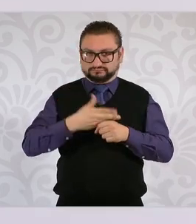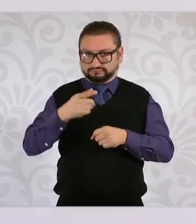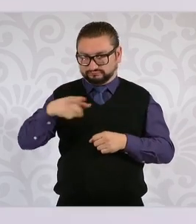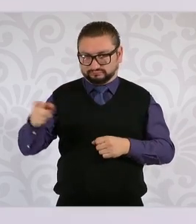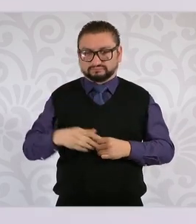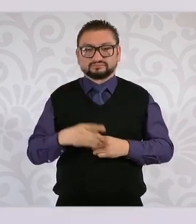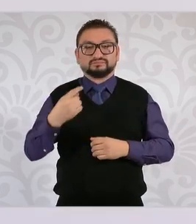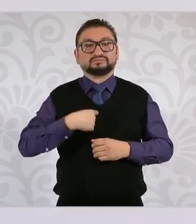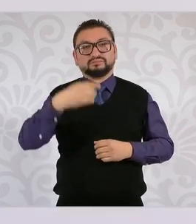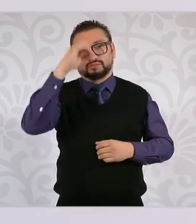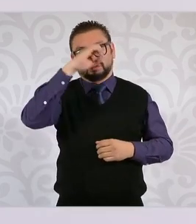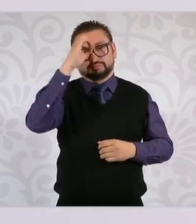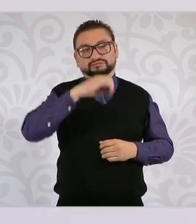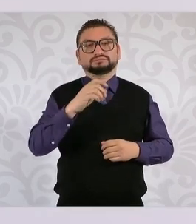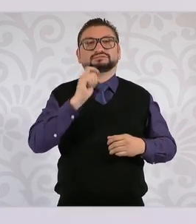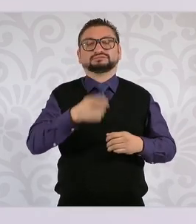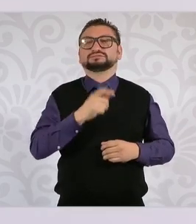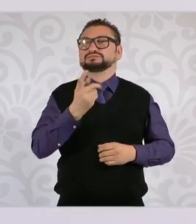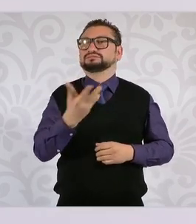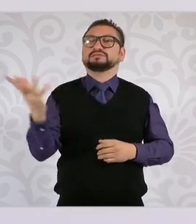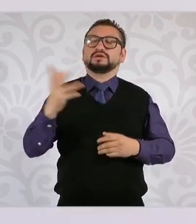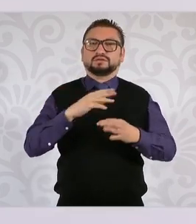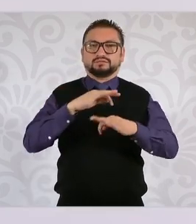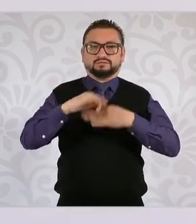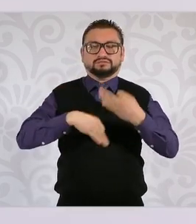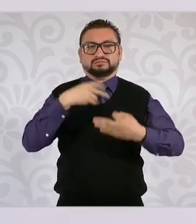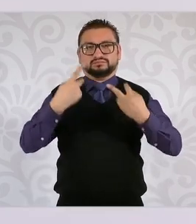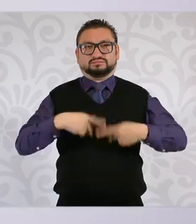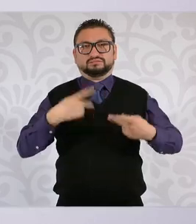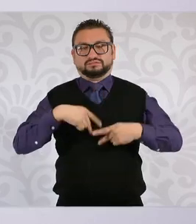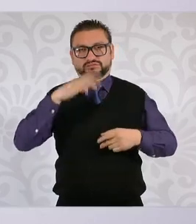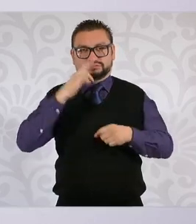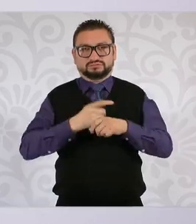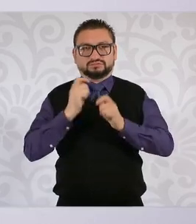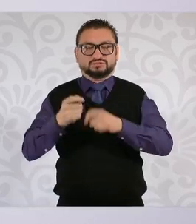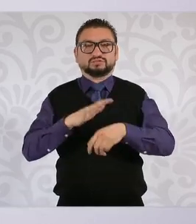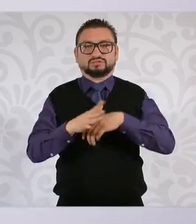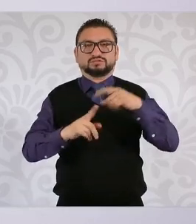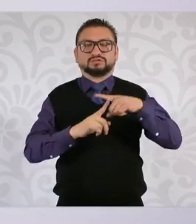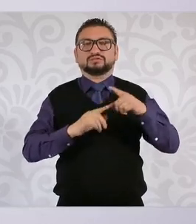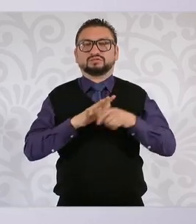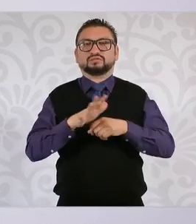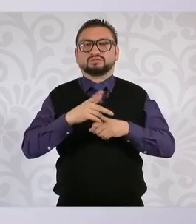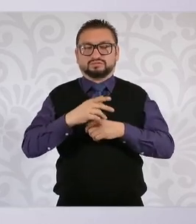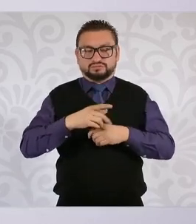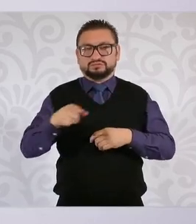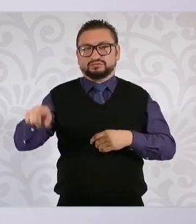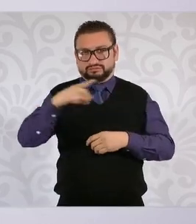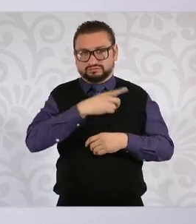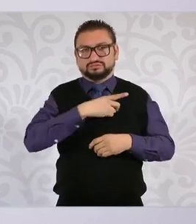Mi opinión es que las y los legisladores tienen una tarea fundamental y es regresar a su territorio.